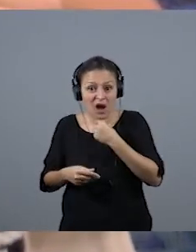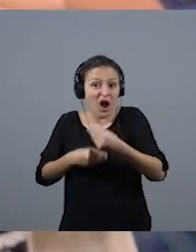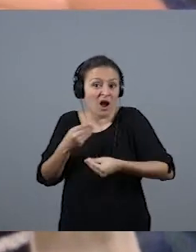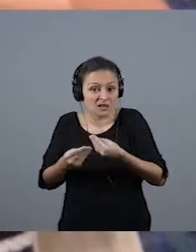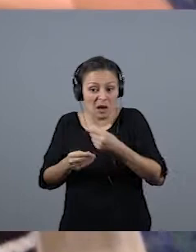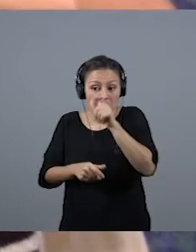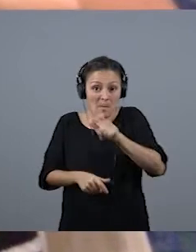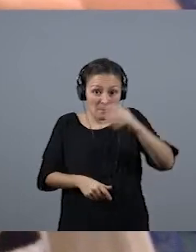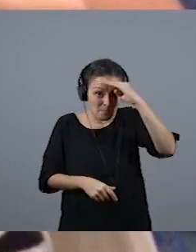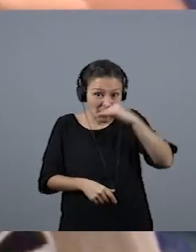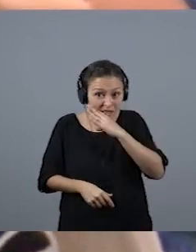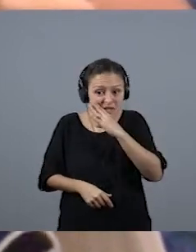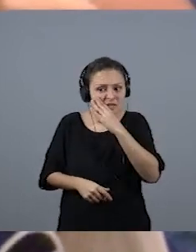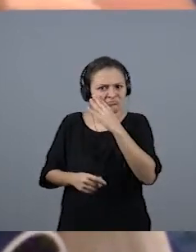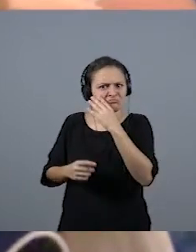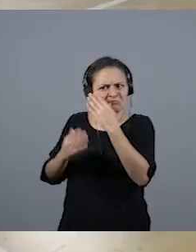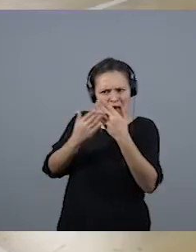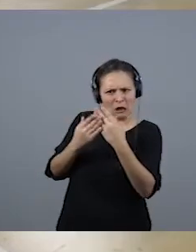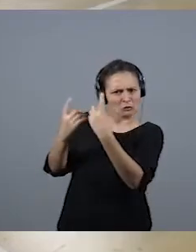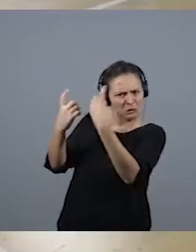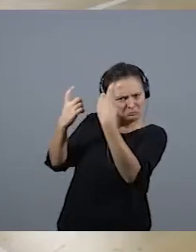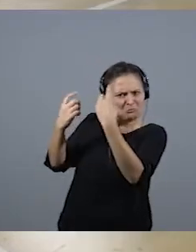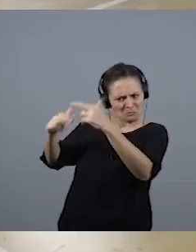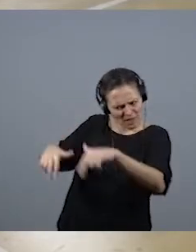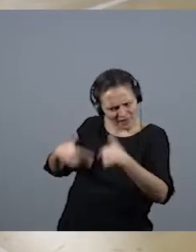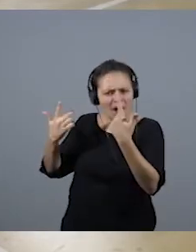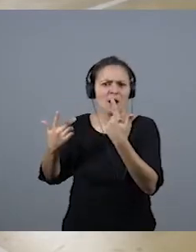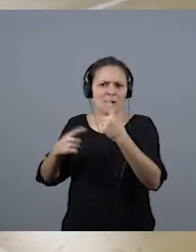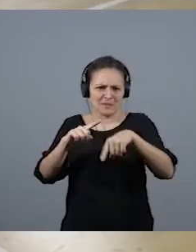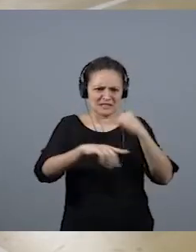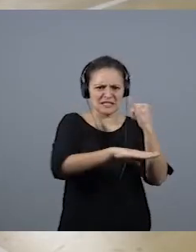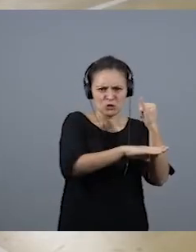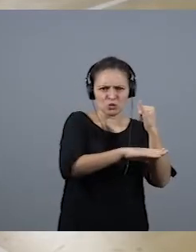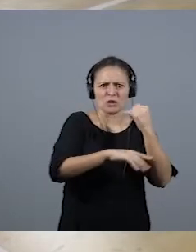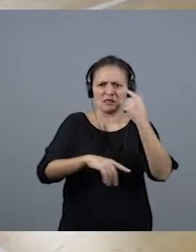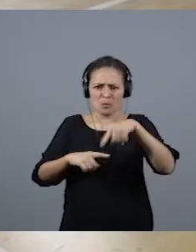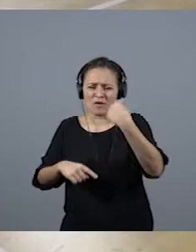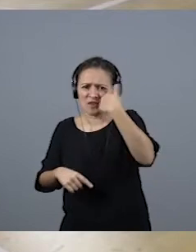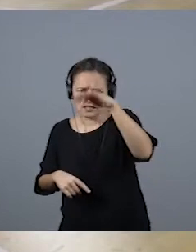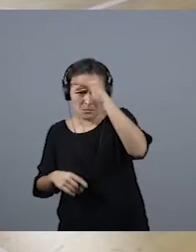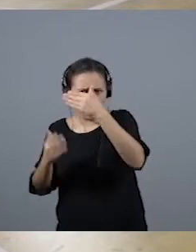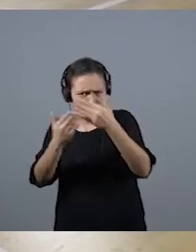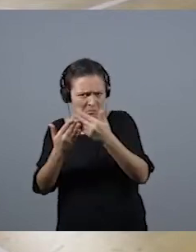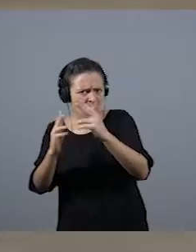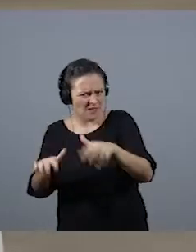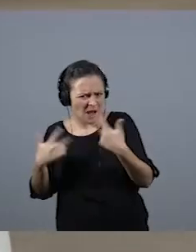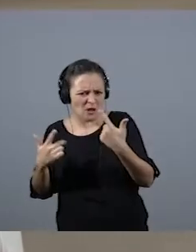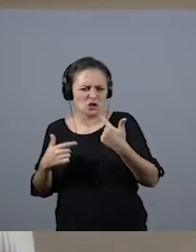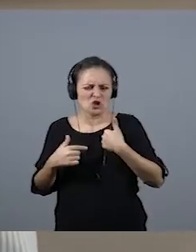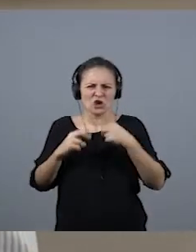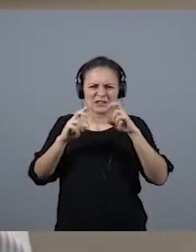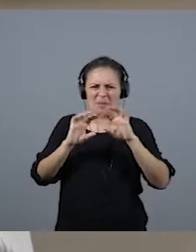en el instituto, y me dejaban estar en la radio los fines de semana. Y ese crecimiento que luego tuve en la radio, nunca me cuestioné.